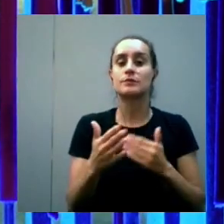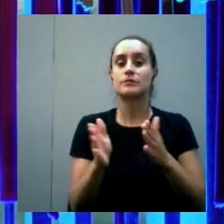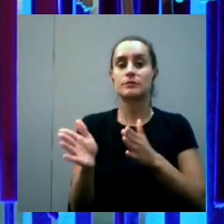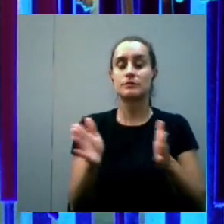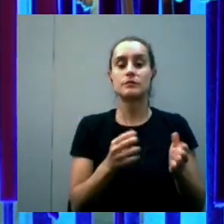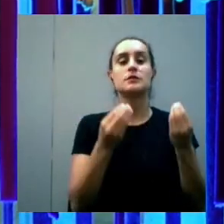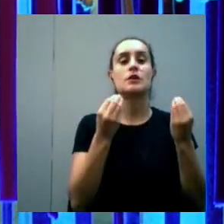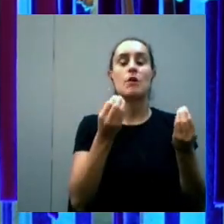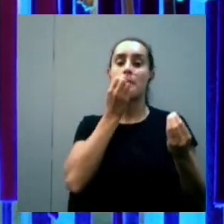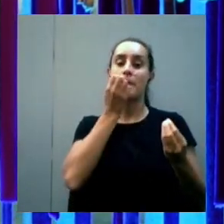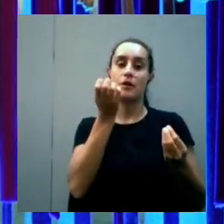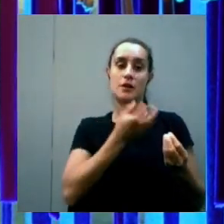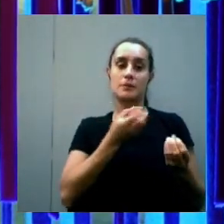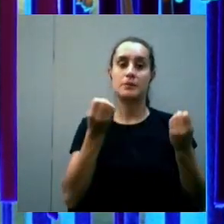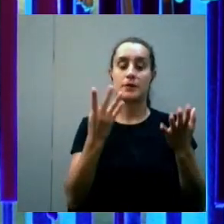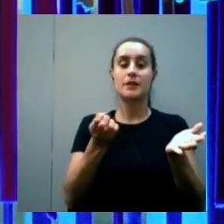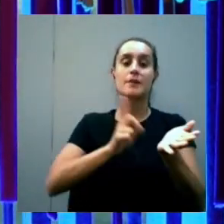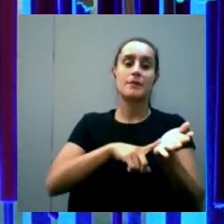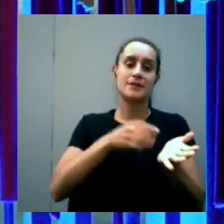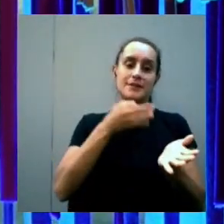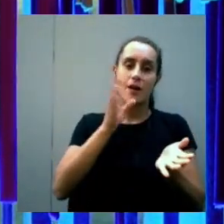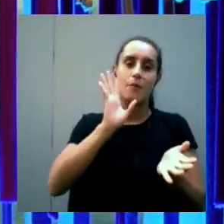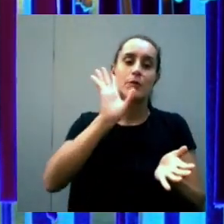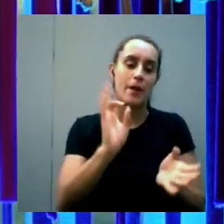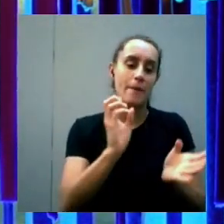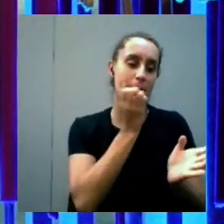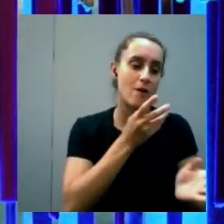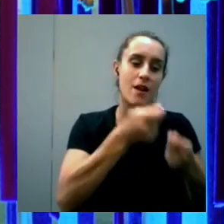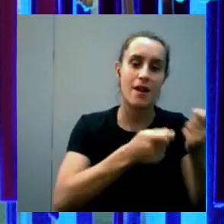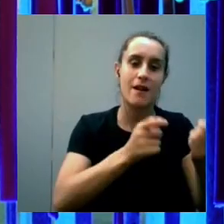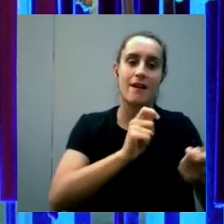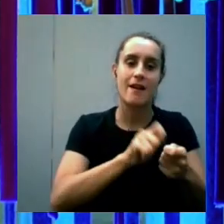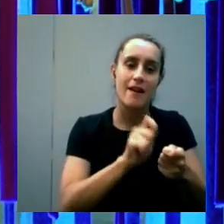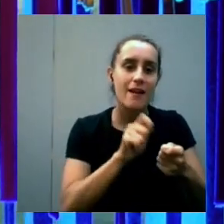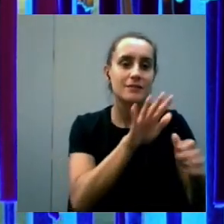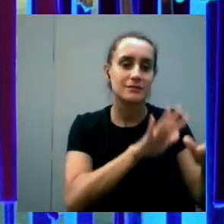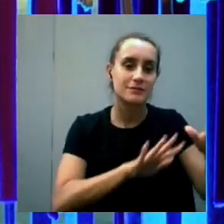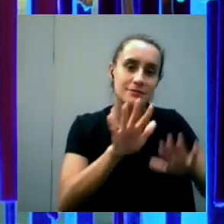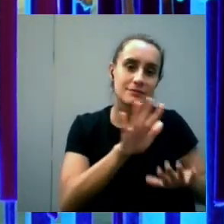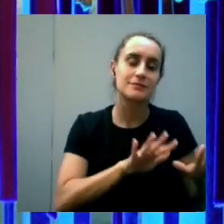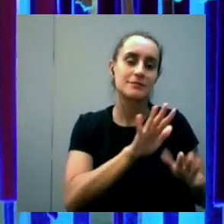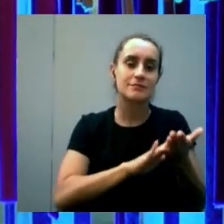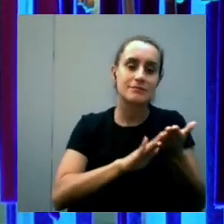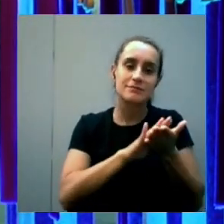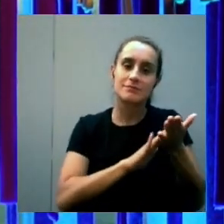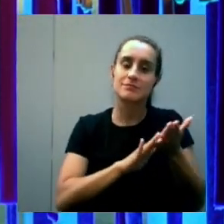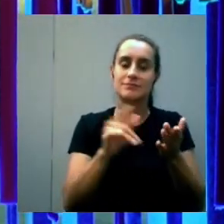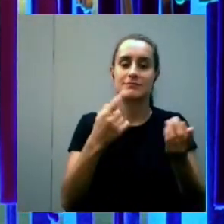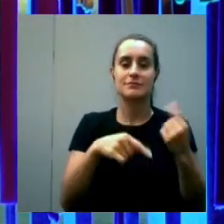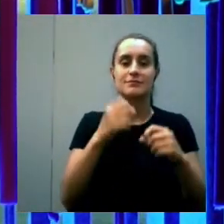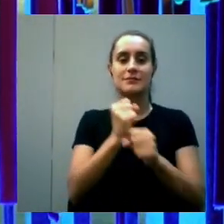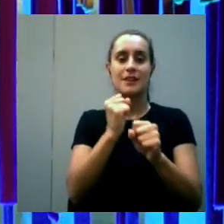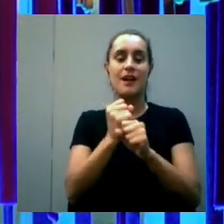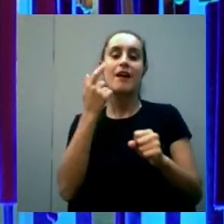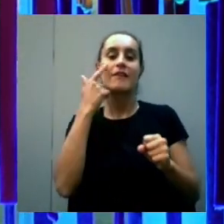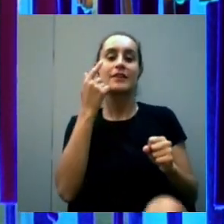mejorando porque además se les da varias oportunidades para ir mejorando ese barquito y trabajando en buscar soluciones